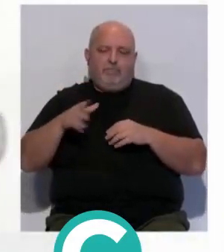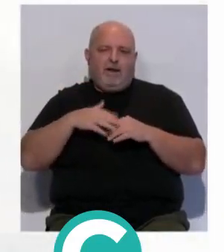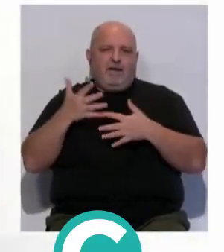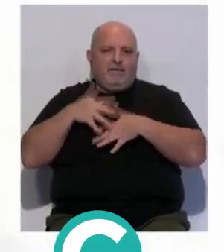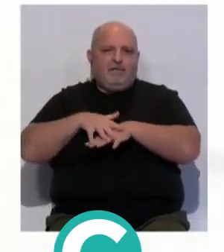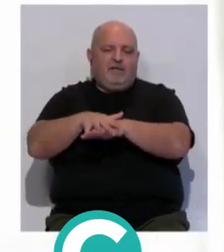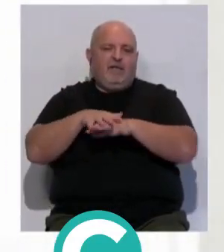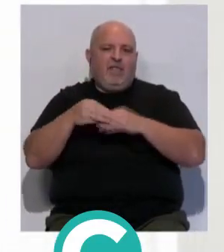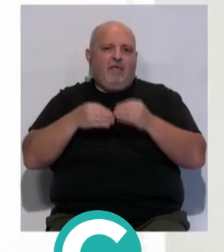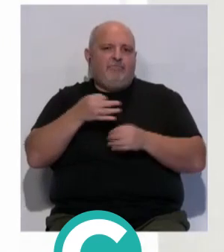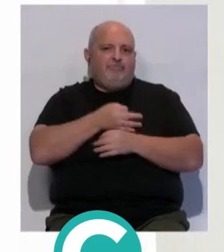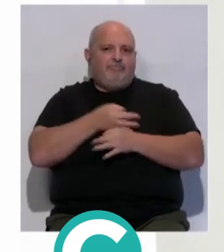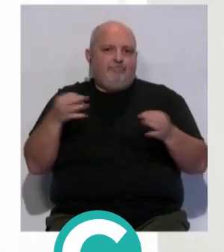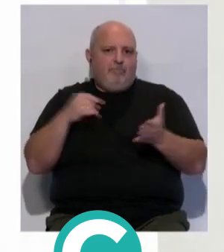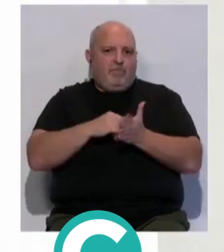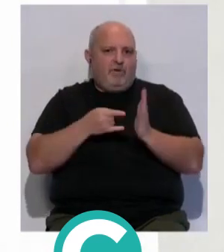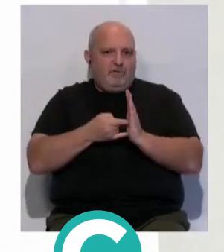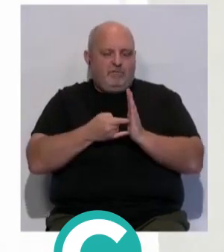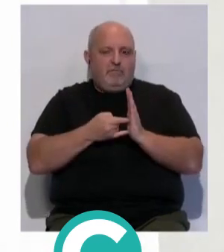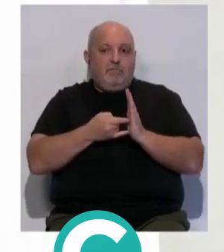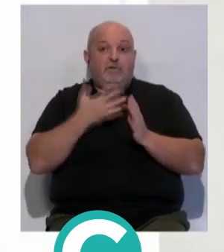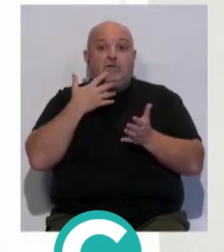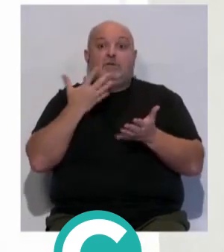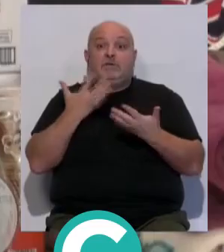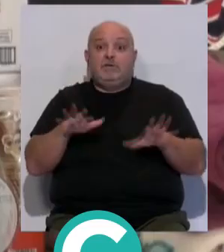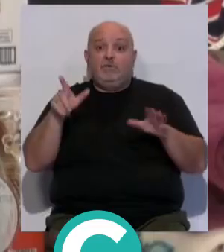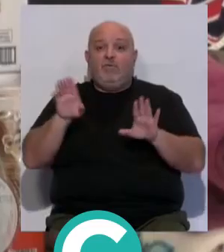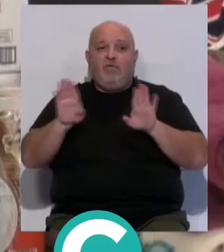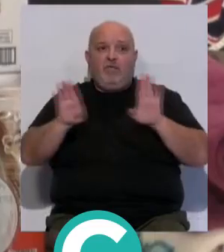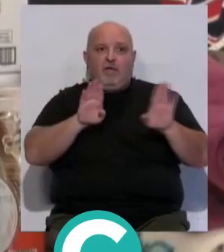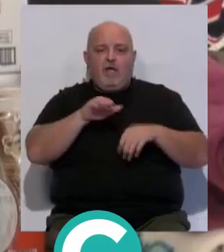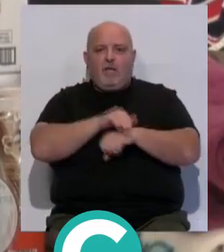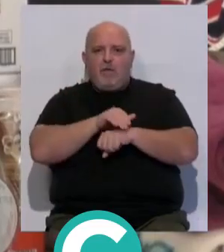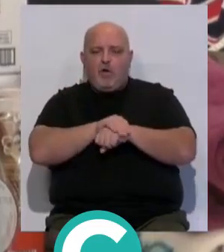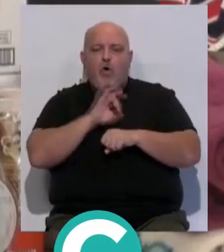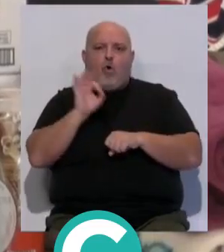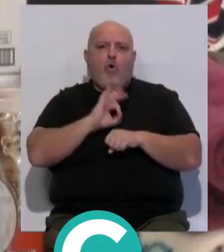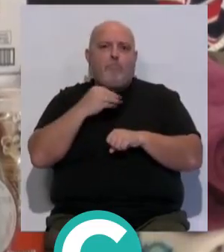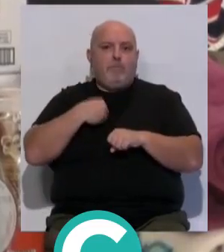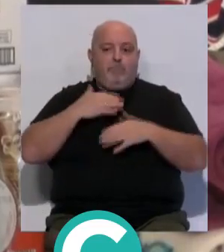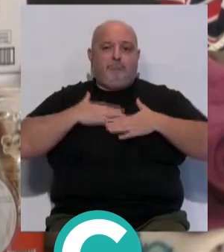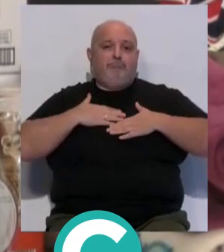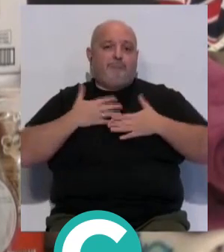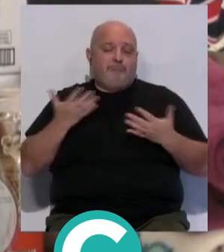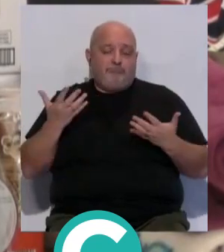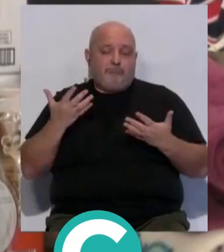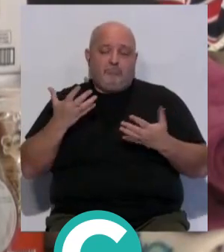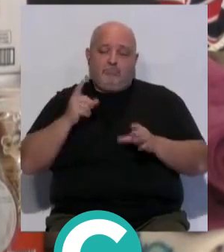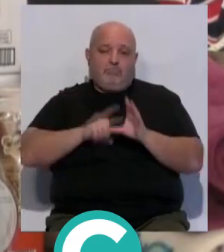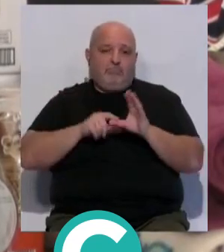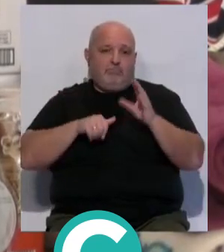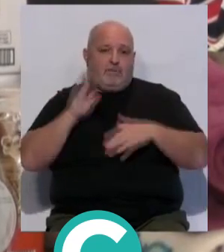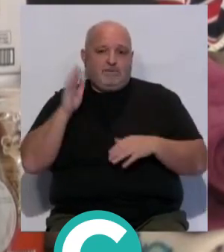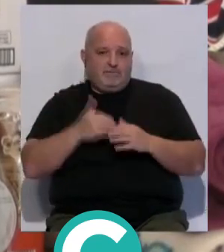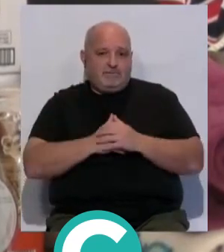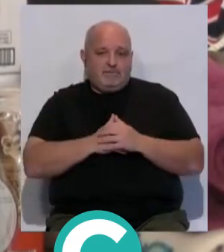integrarse y hacer posible algún proyecto y si la realidad es la de tu vecino, tu amigo o la propia, es más fácil implicarse en